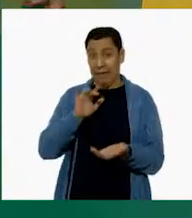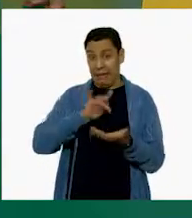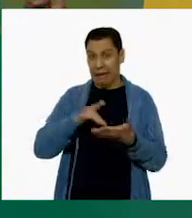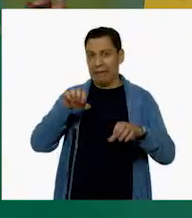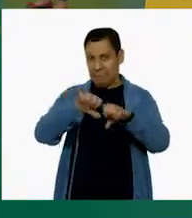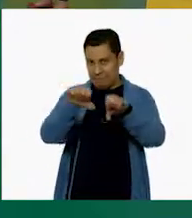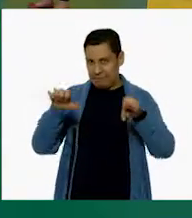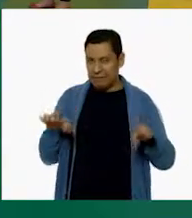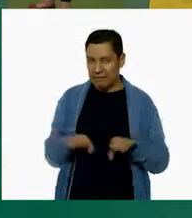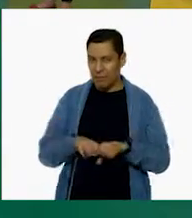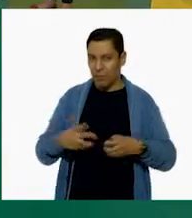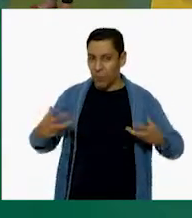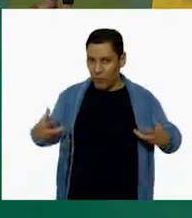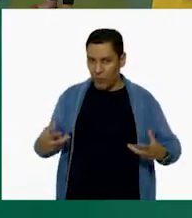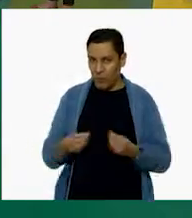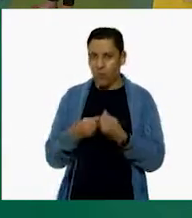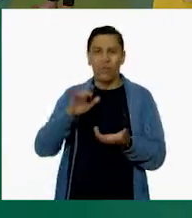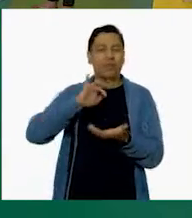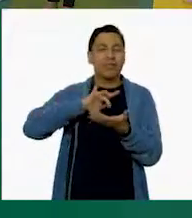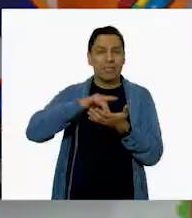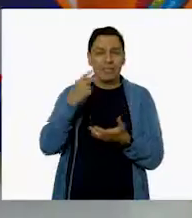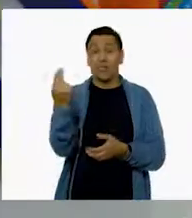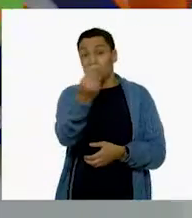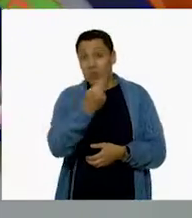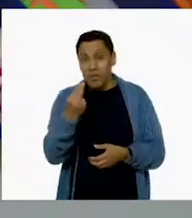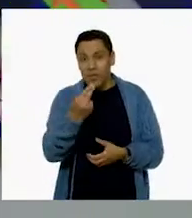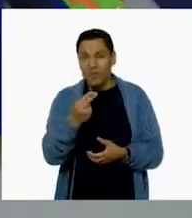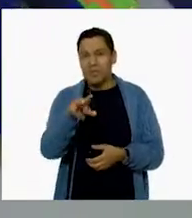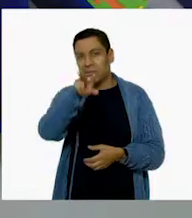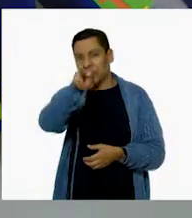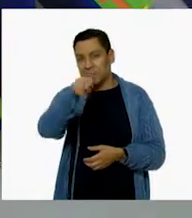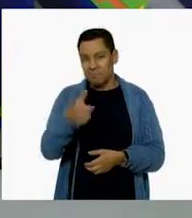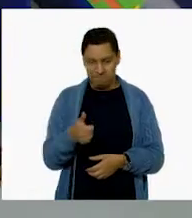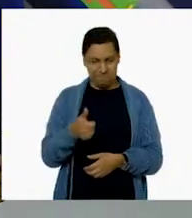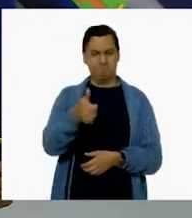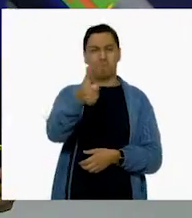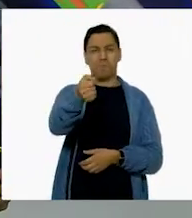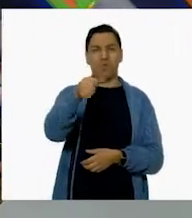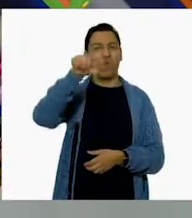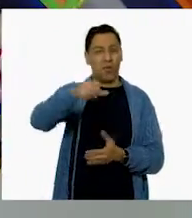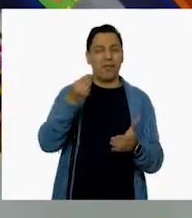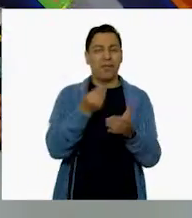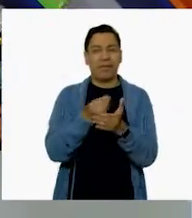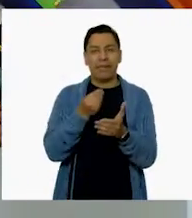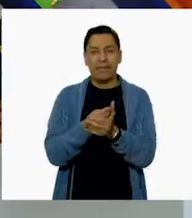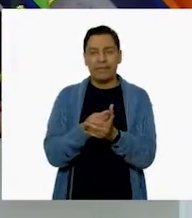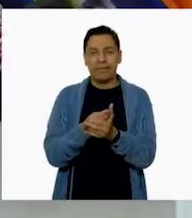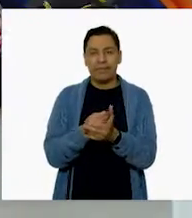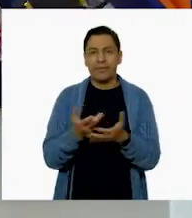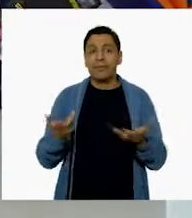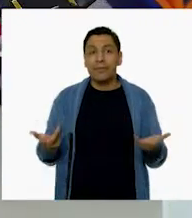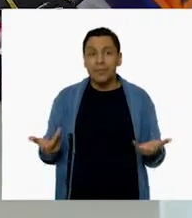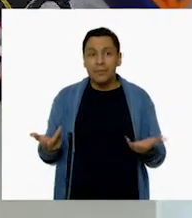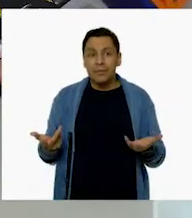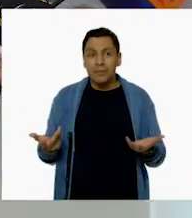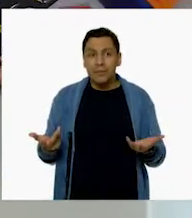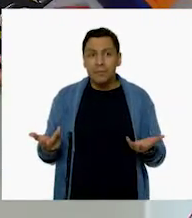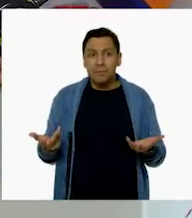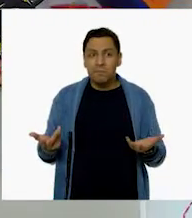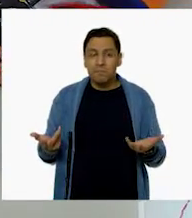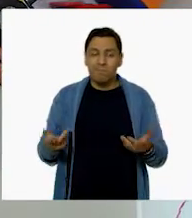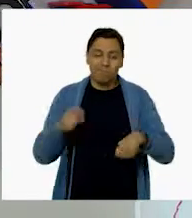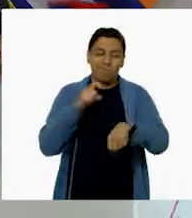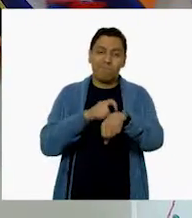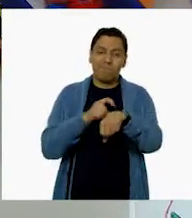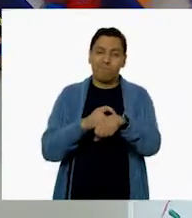por haber estado con nosotros! ¡Y gracias a ustedes también que nos acompañaron en nuestra clase el día de hoy! Pues es que el